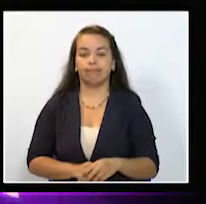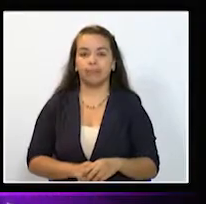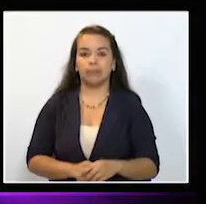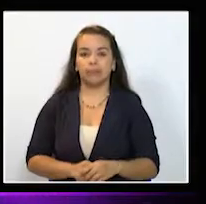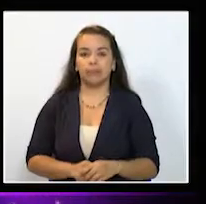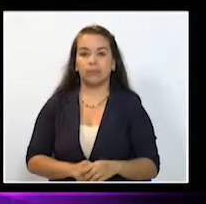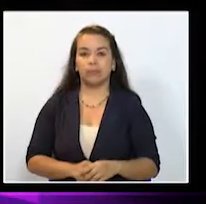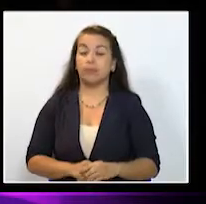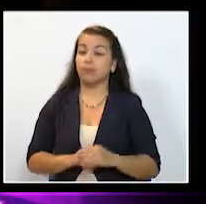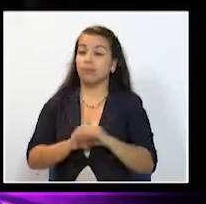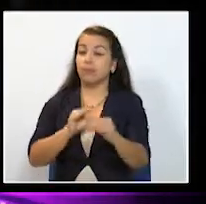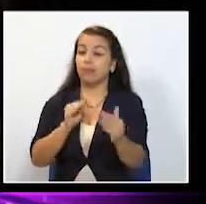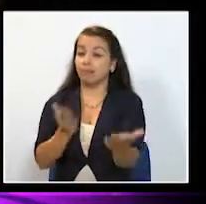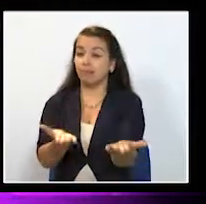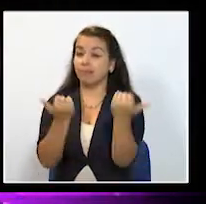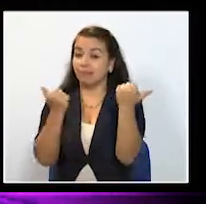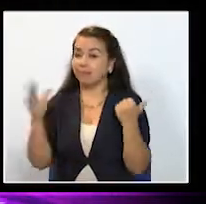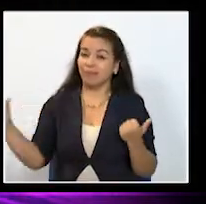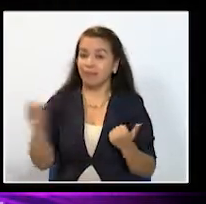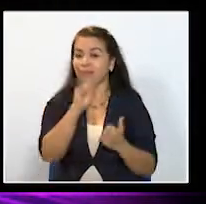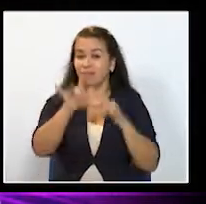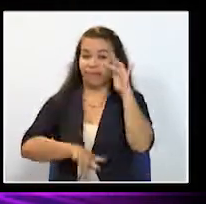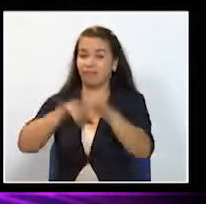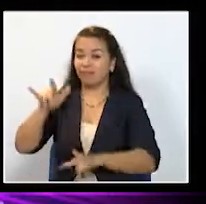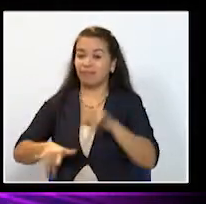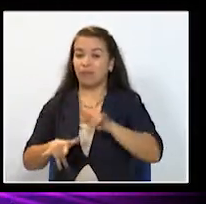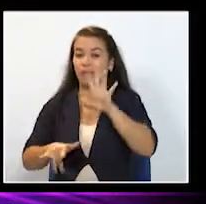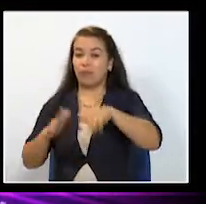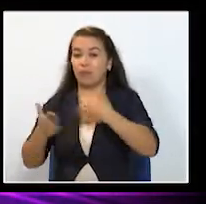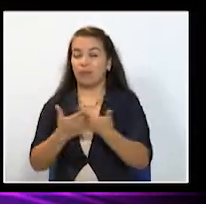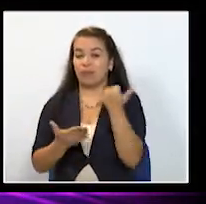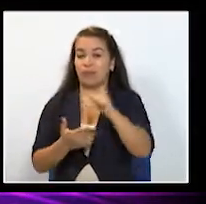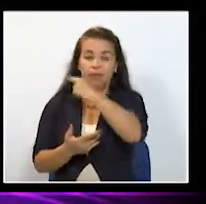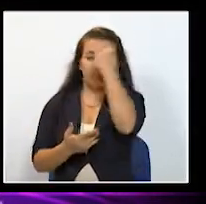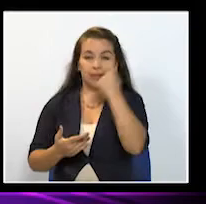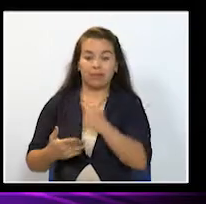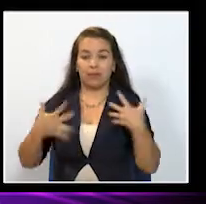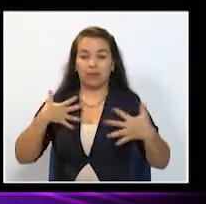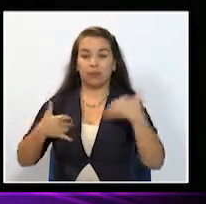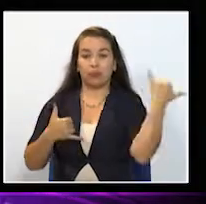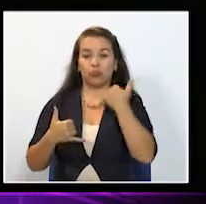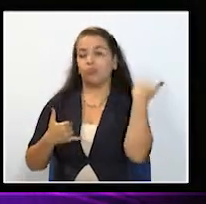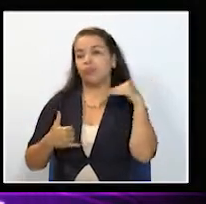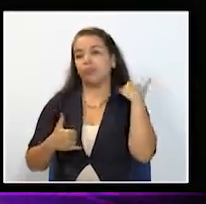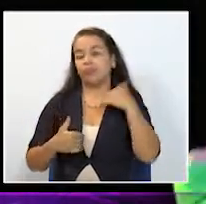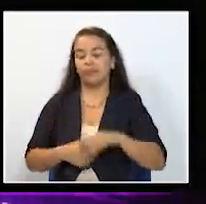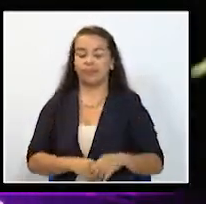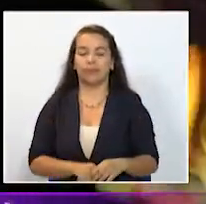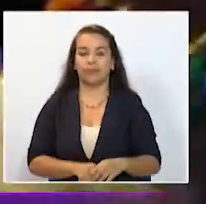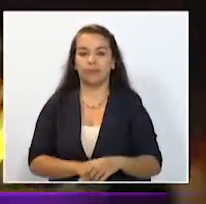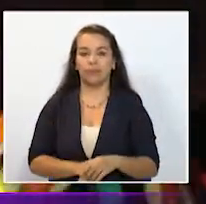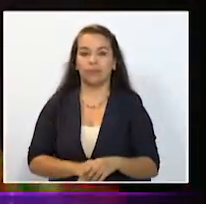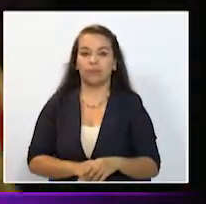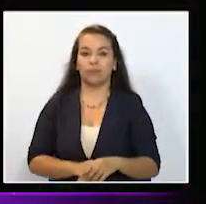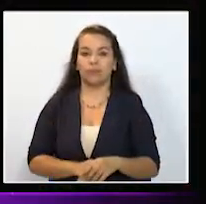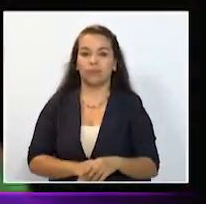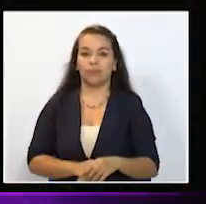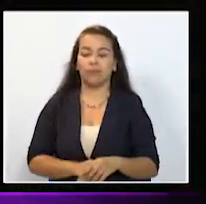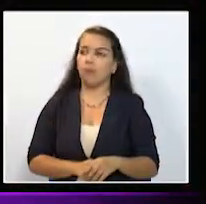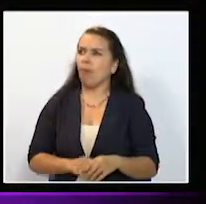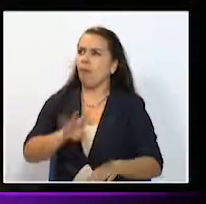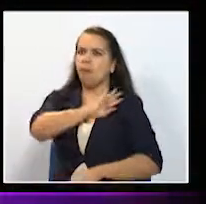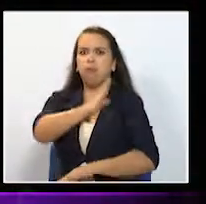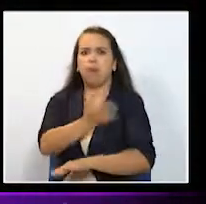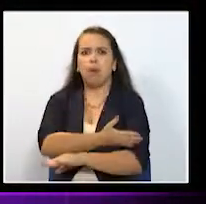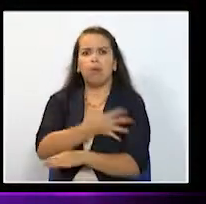la invitación invitación es para que todos asistan del 5 al 10 de septiembre en el Teatro Azul de Armenia de una manera tan fuerte tan